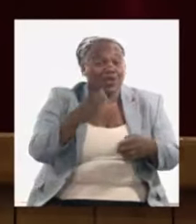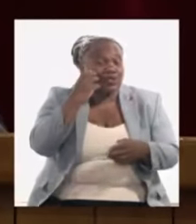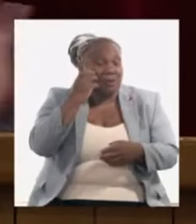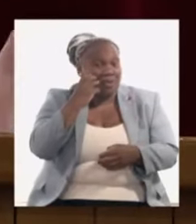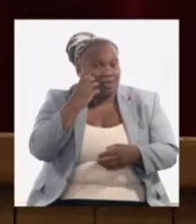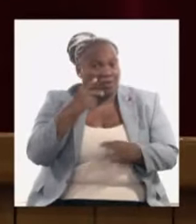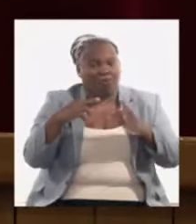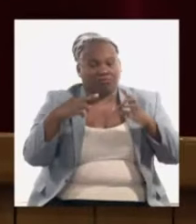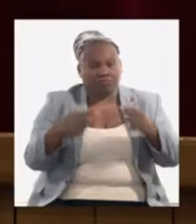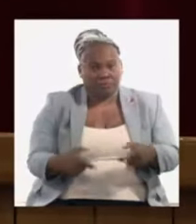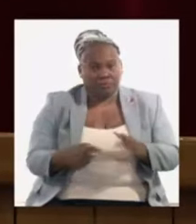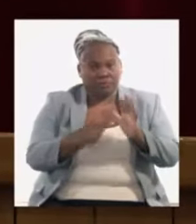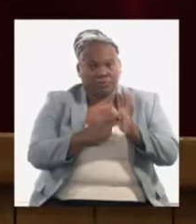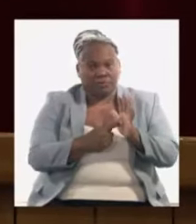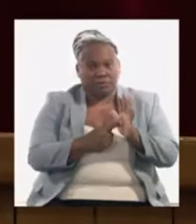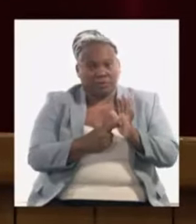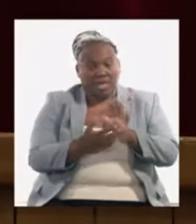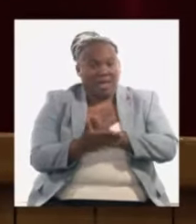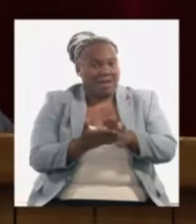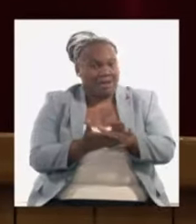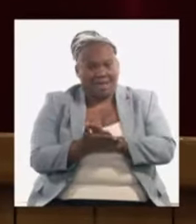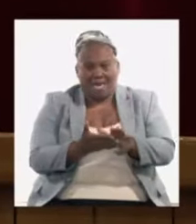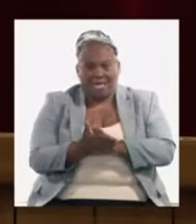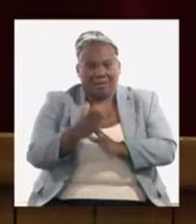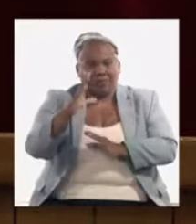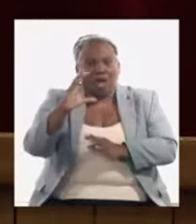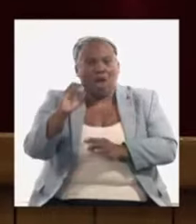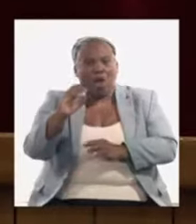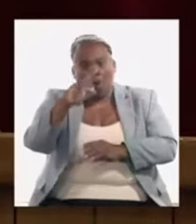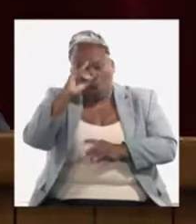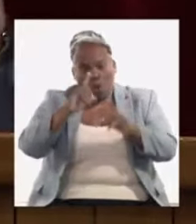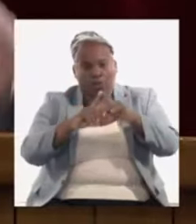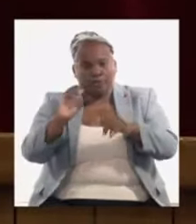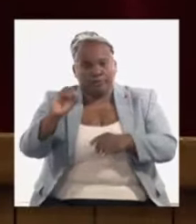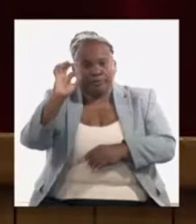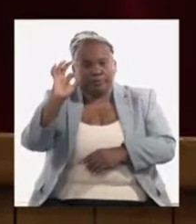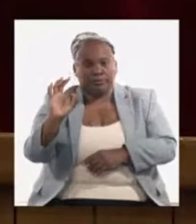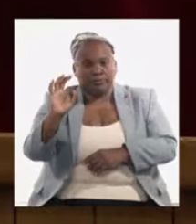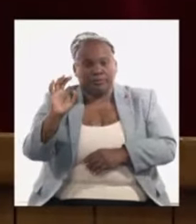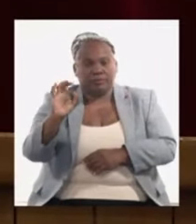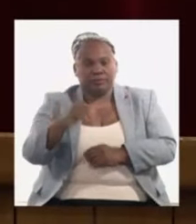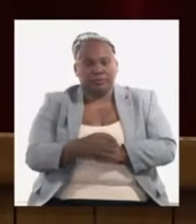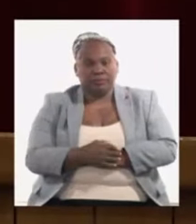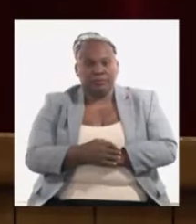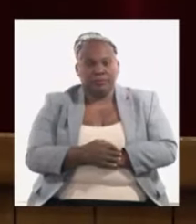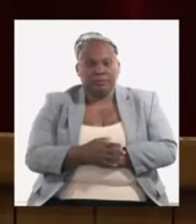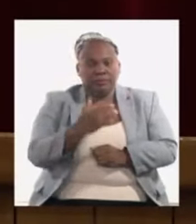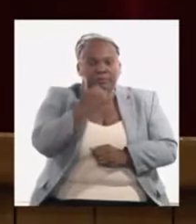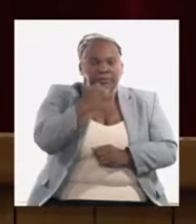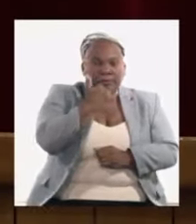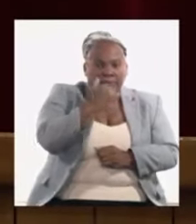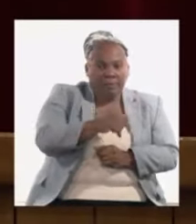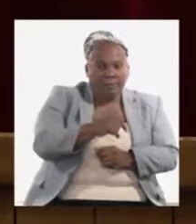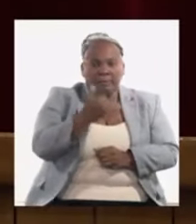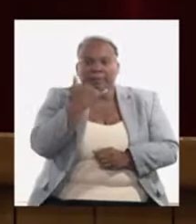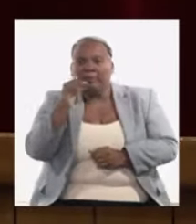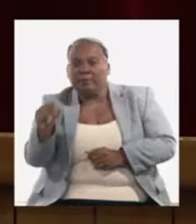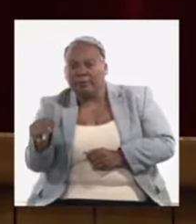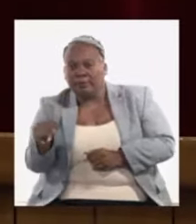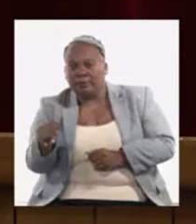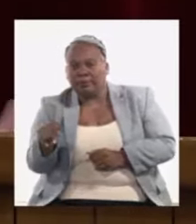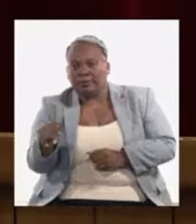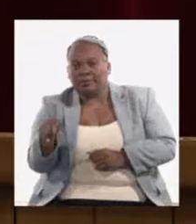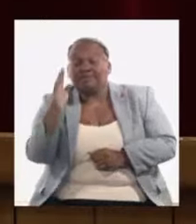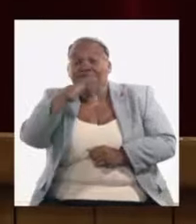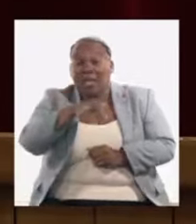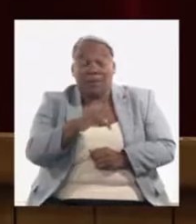vuelvo al mismo punto que hay nada es costo cero todo un equilibrio lo que no afecta por aquí lo afecta por aquí o sea después